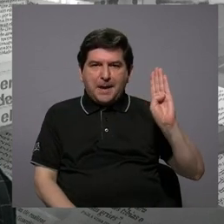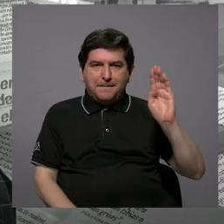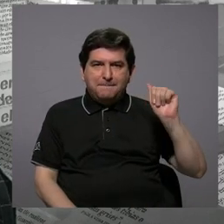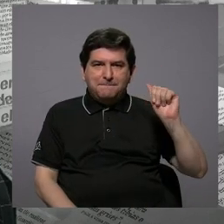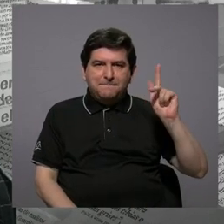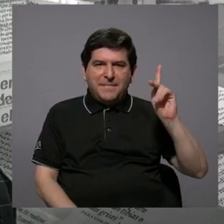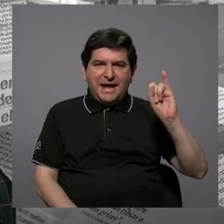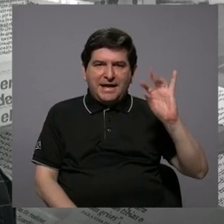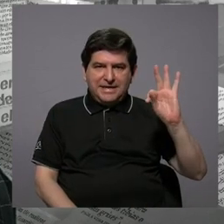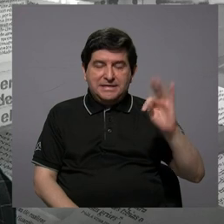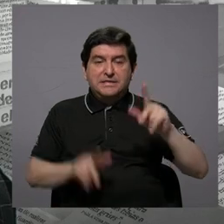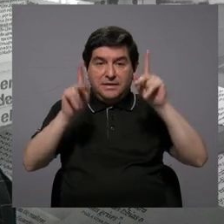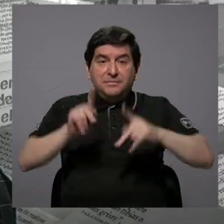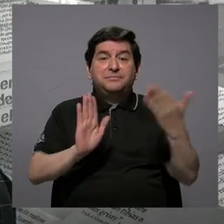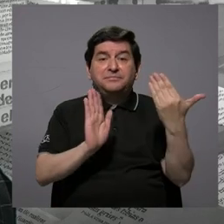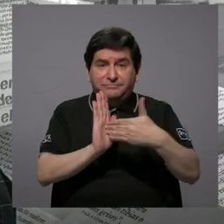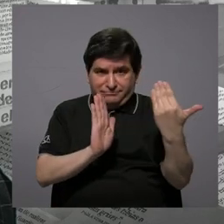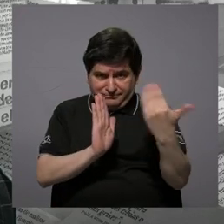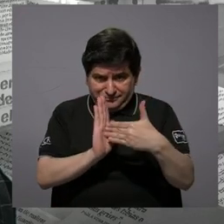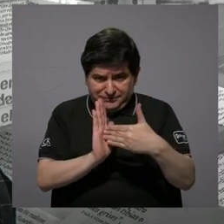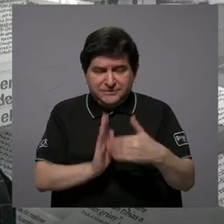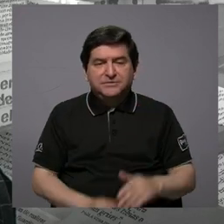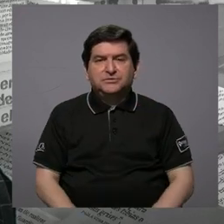una de las personas afectadas